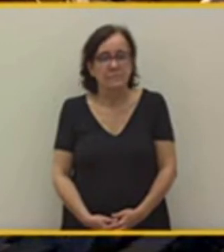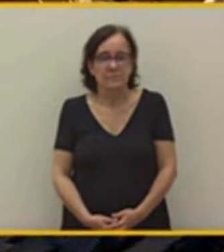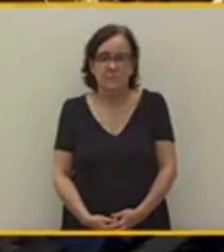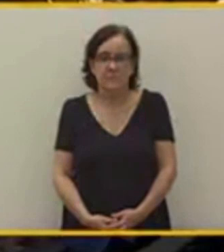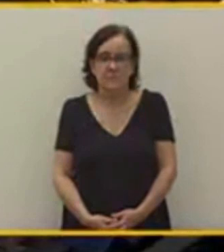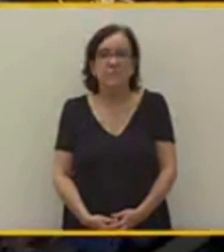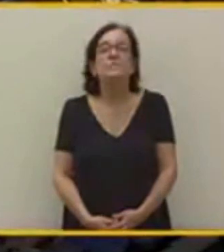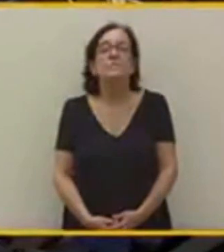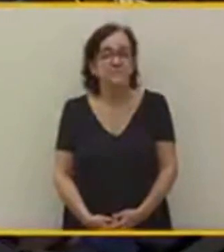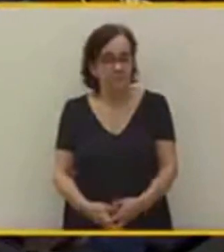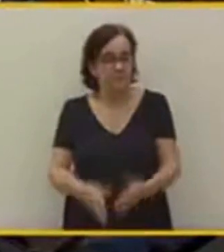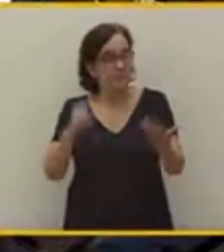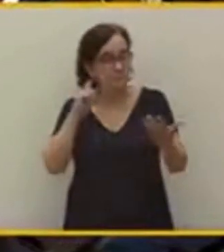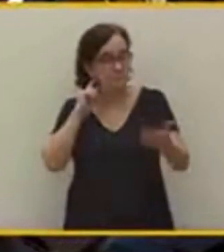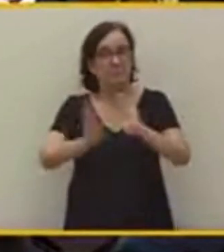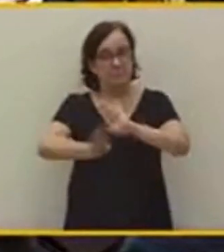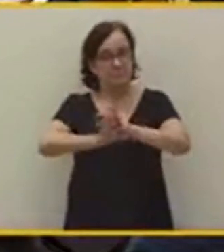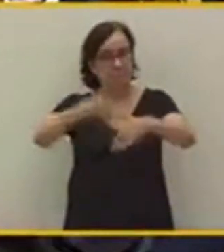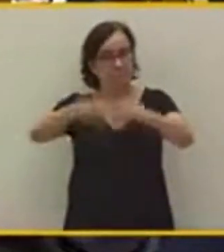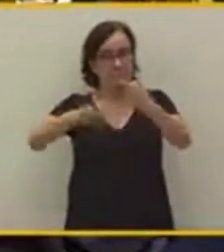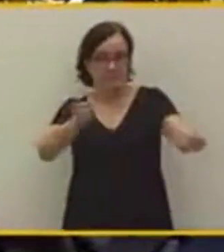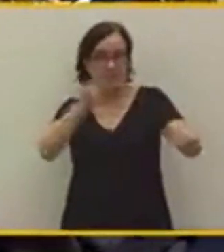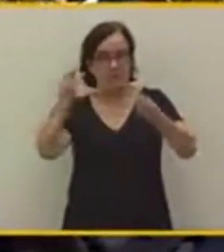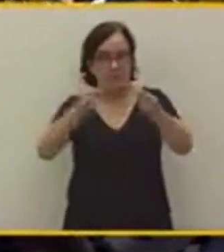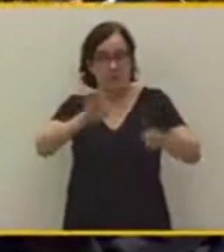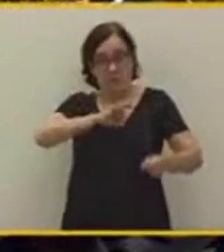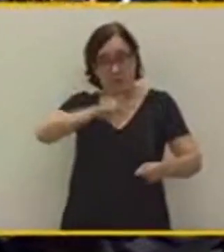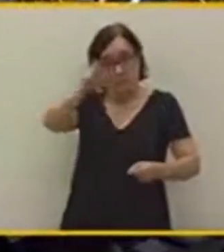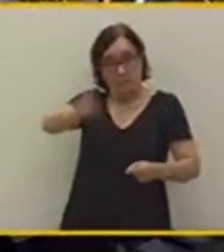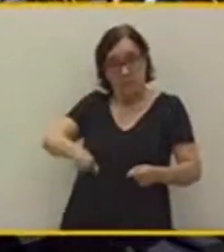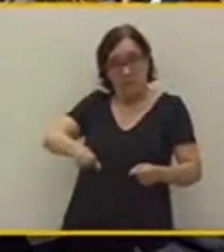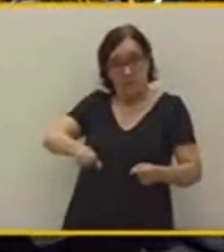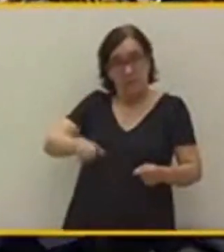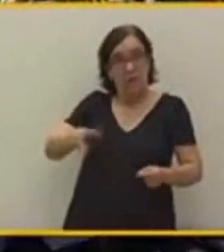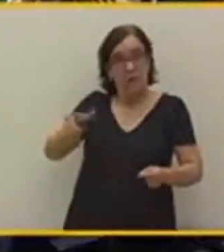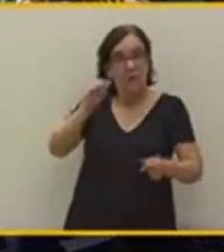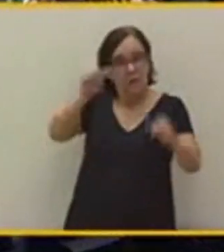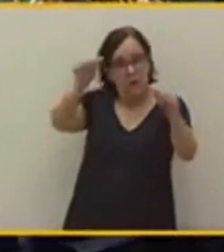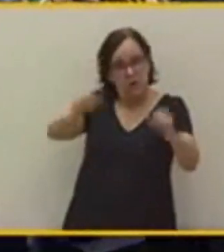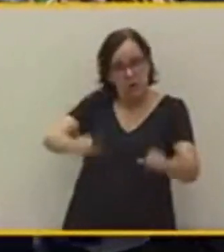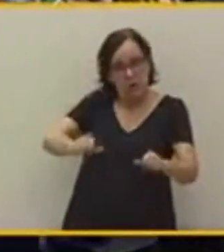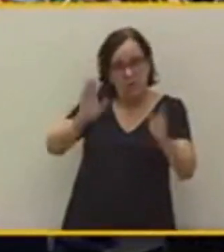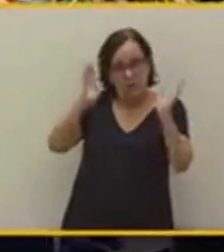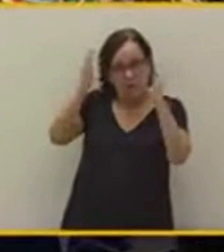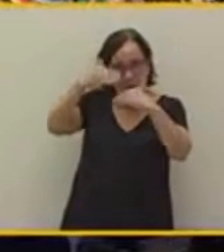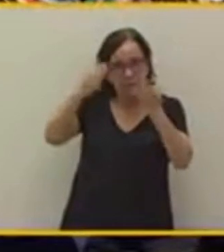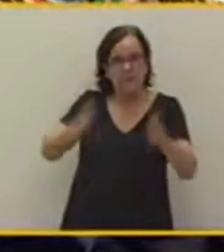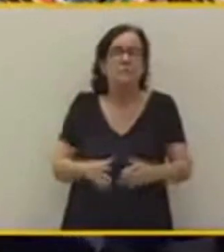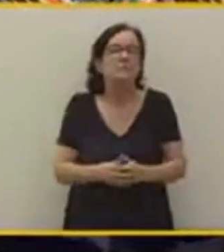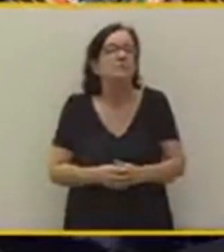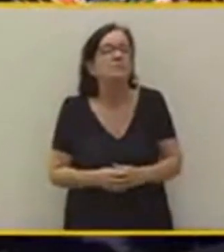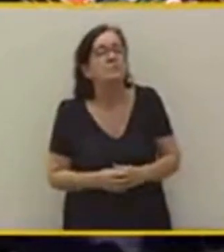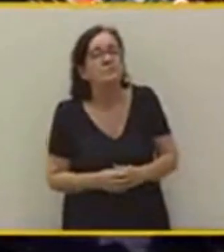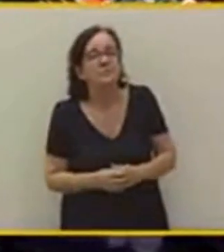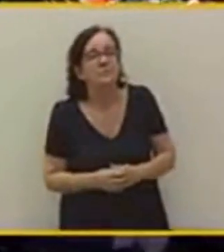Muy bien, vamos a proseguir el debate. Señor Besteiro, le escuchamos con atención. Muchas gracias, señora